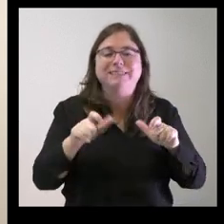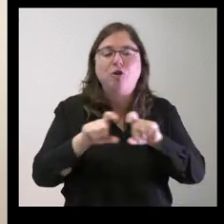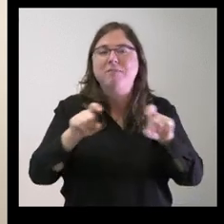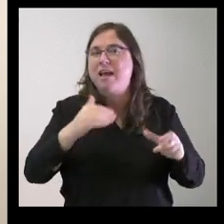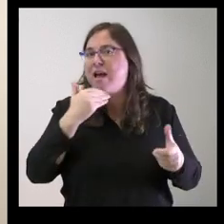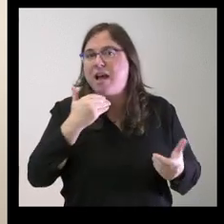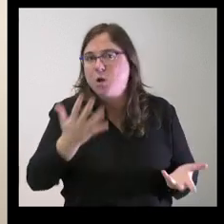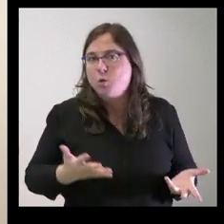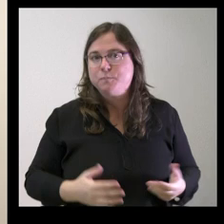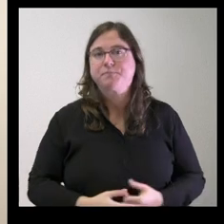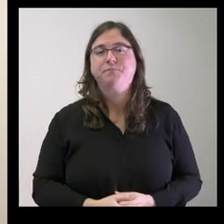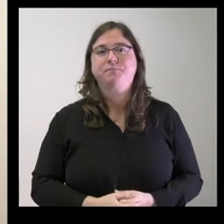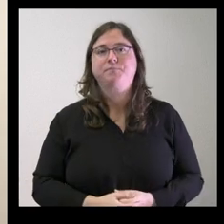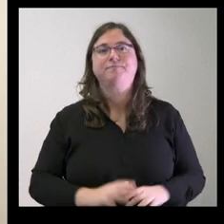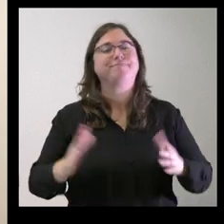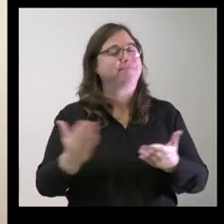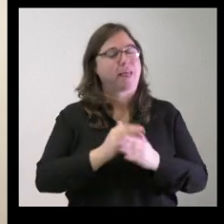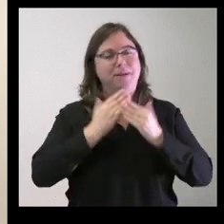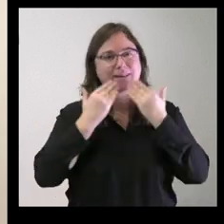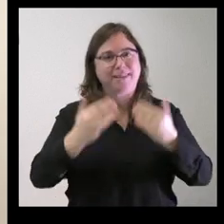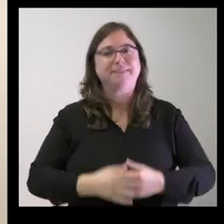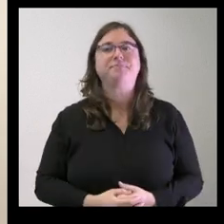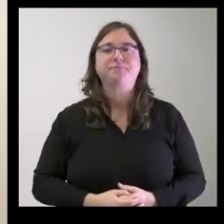están relacionadas eso es todo muchas gracias